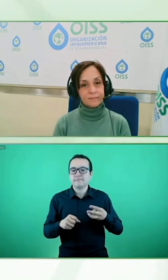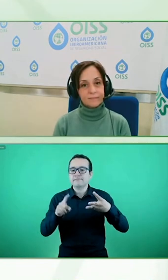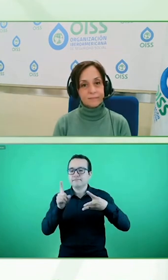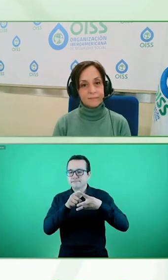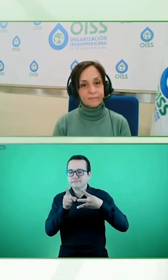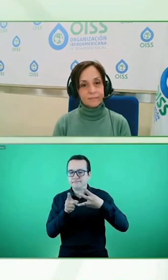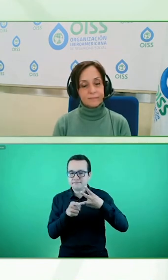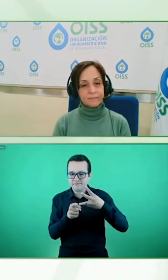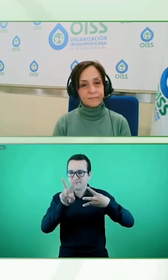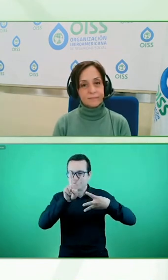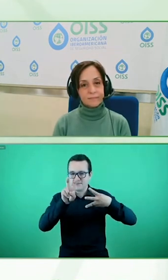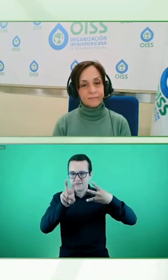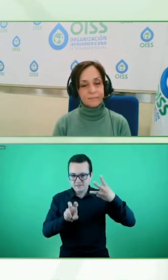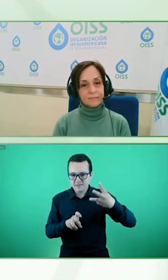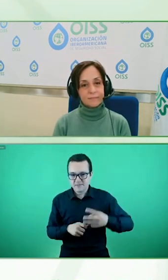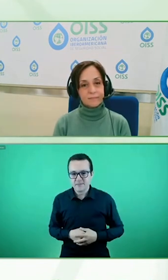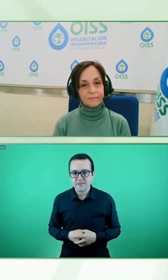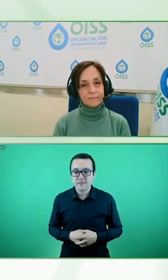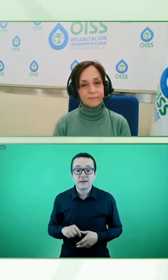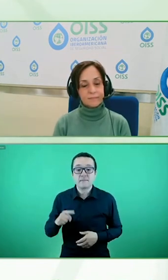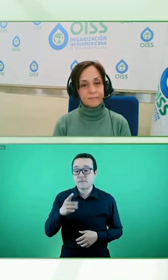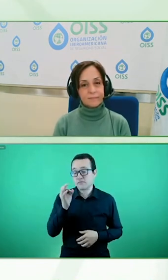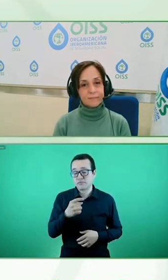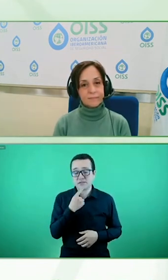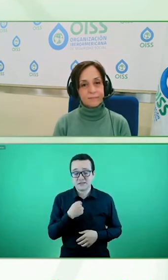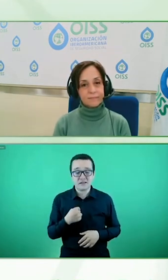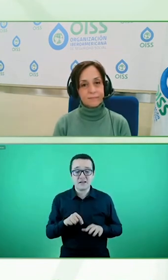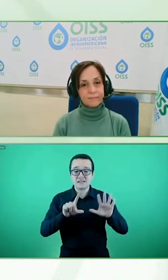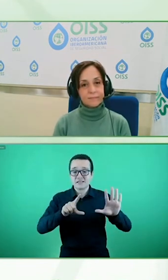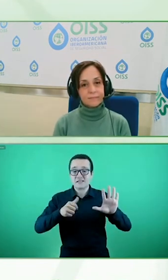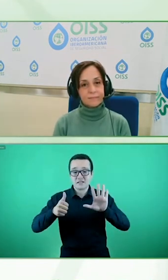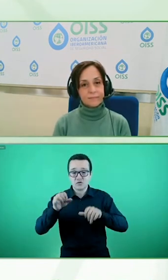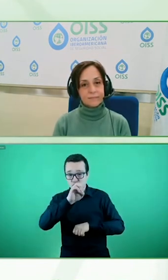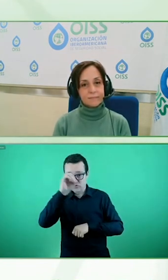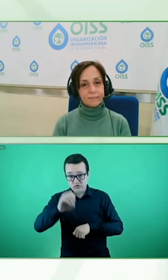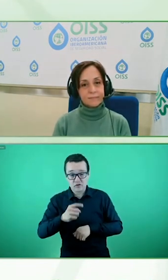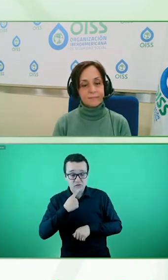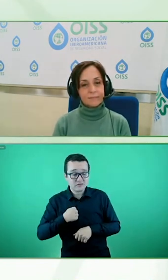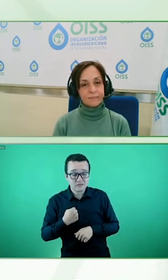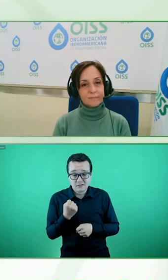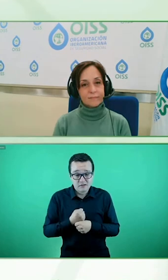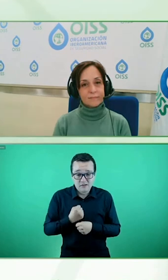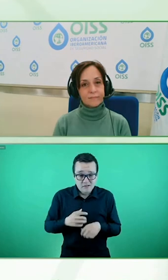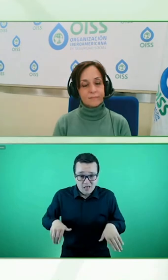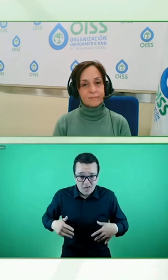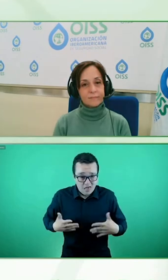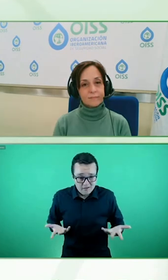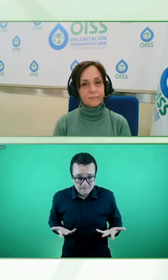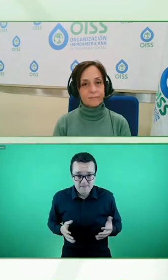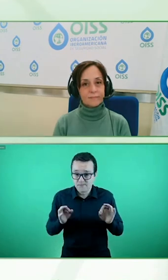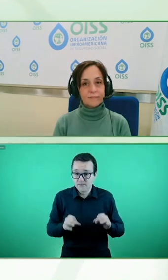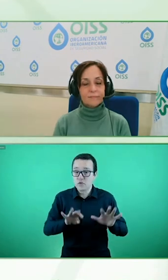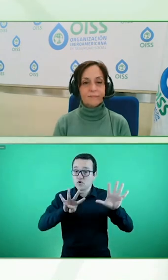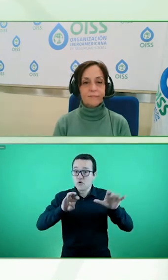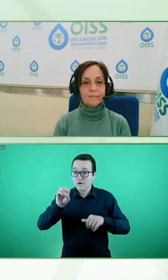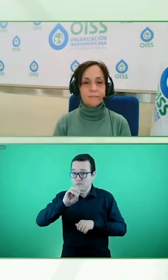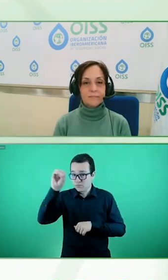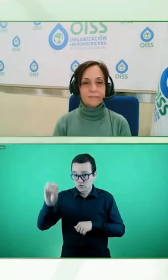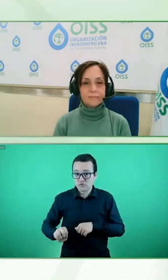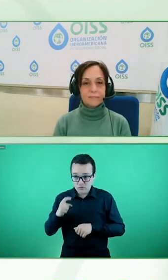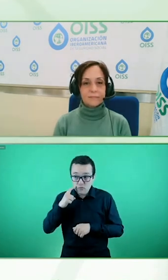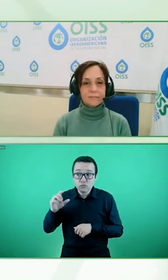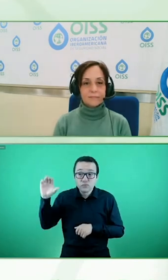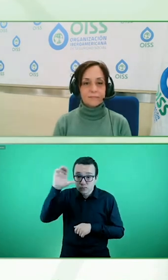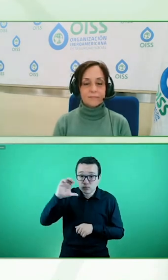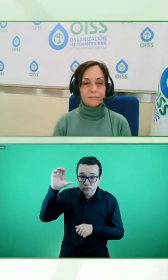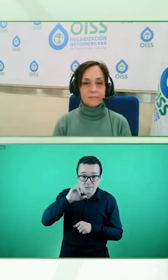76% de las personas encuestadas no tenían trabajo más del 90% estaban buscando empleo y más del 70%